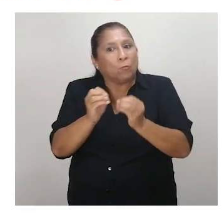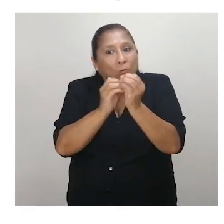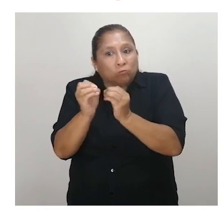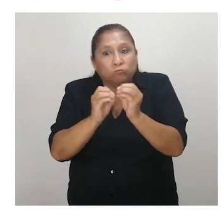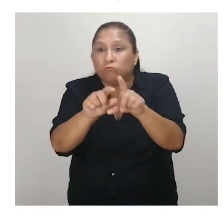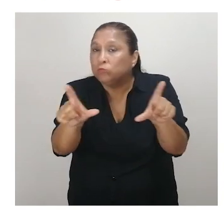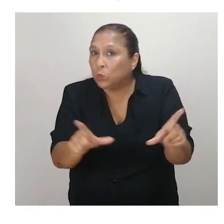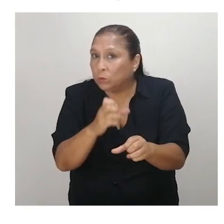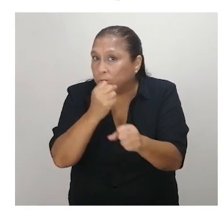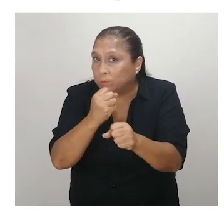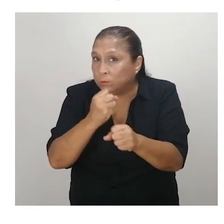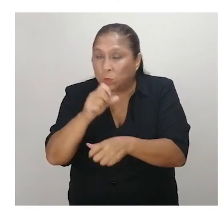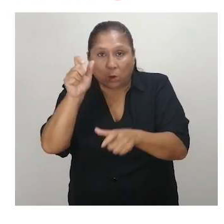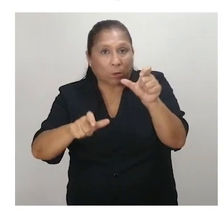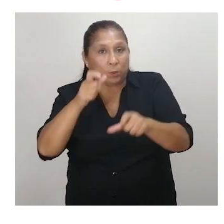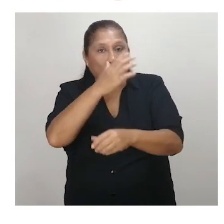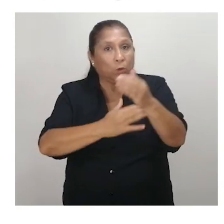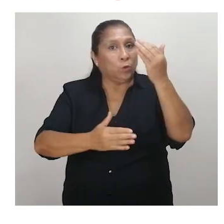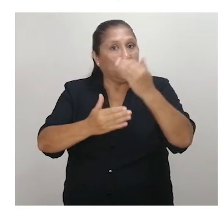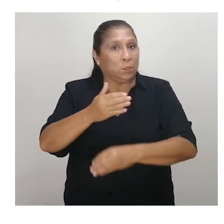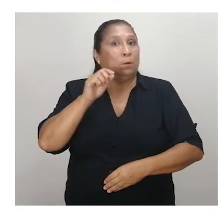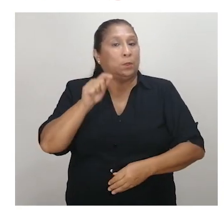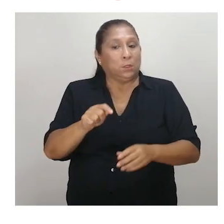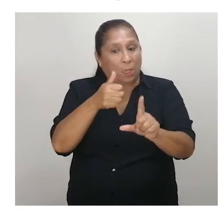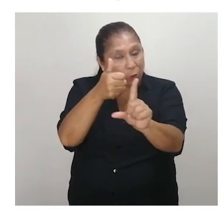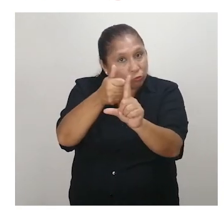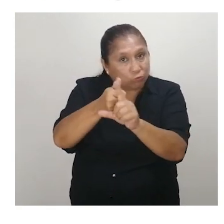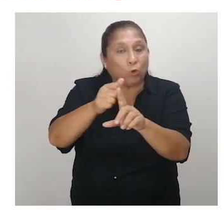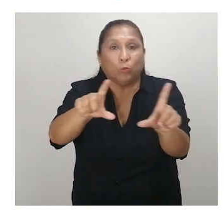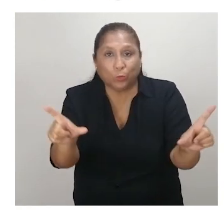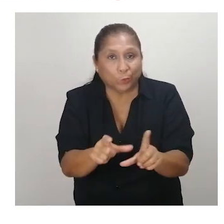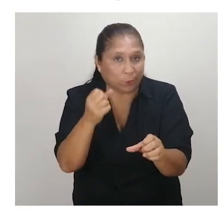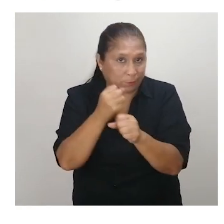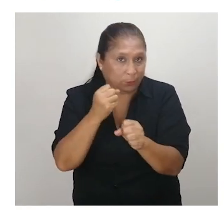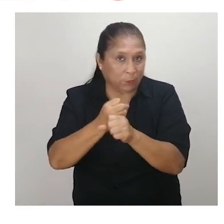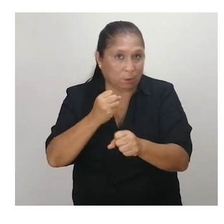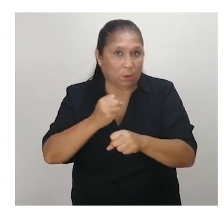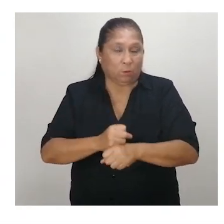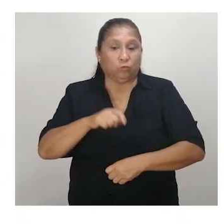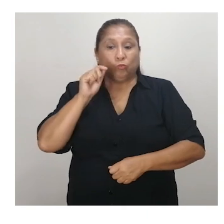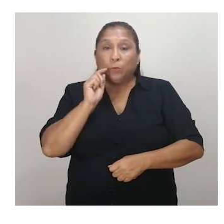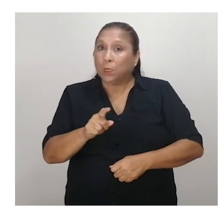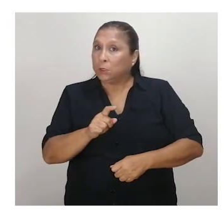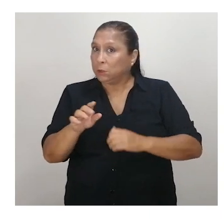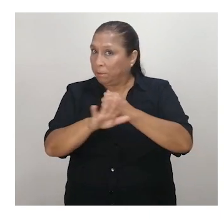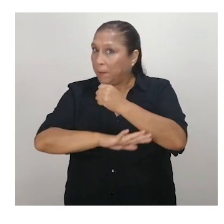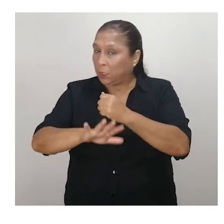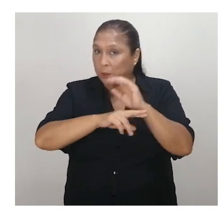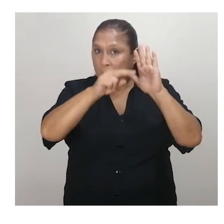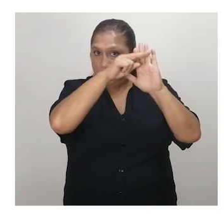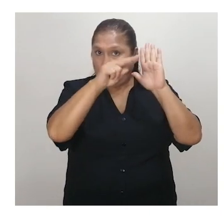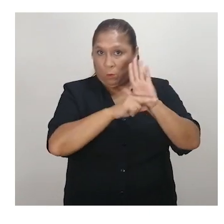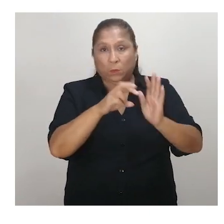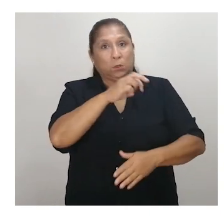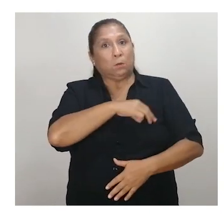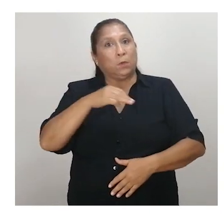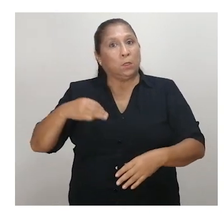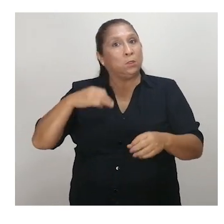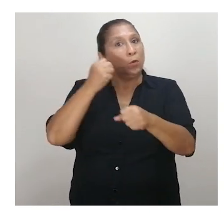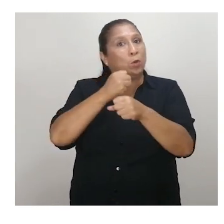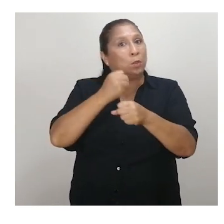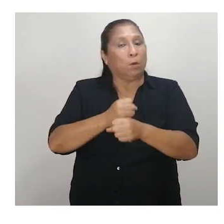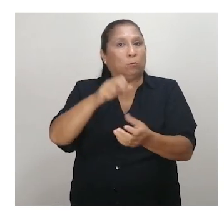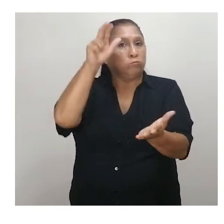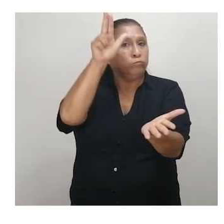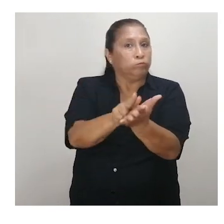realización de ajustes razonables para personas con discapacidad en el lugar de trabajo. Sobre la base de estas normas, el Ministerio